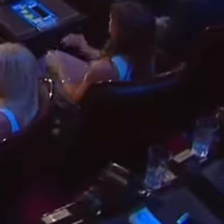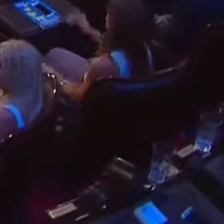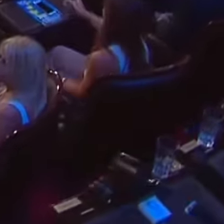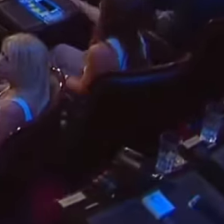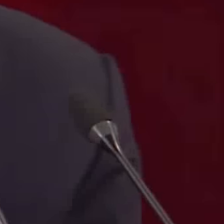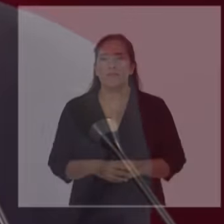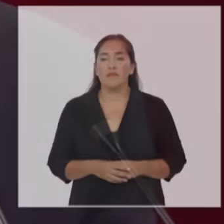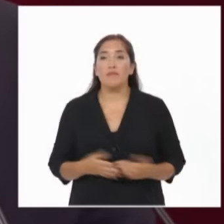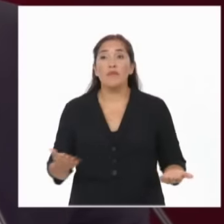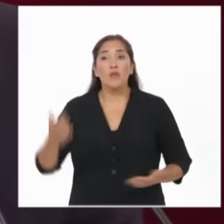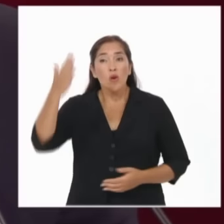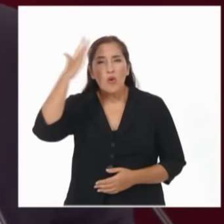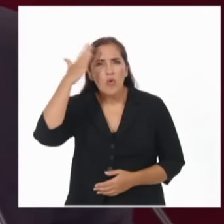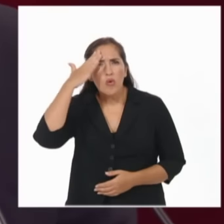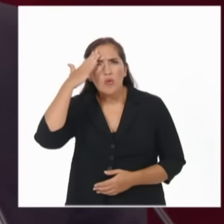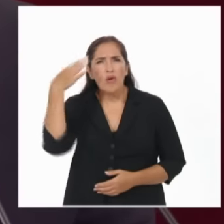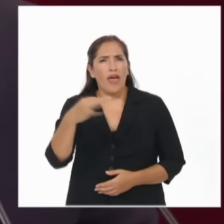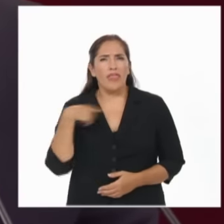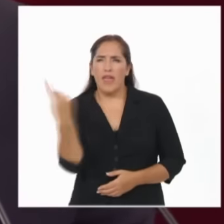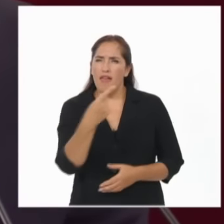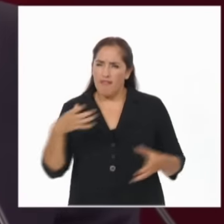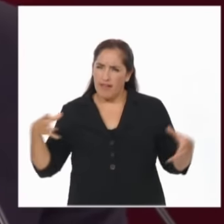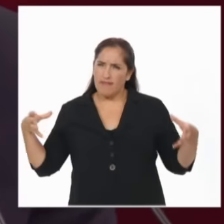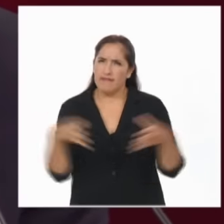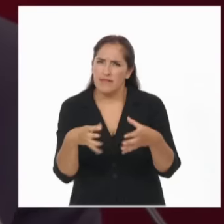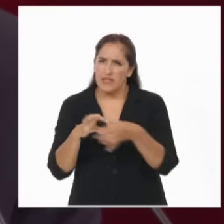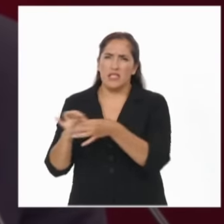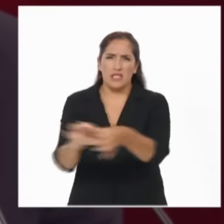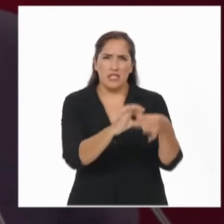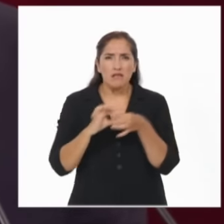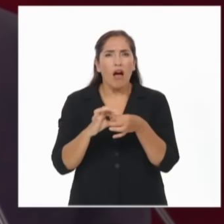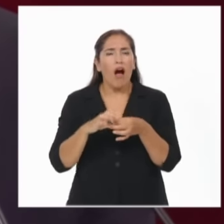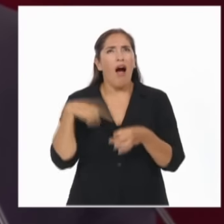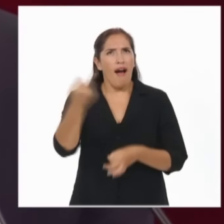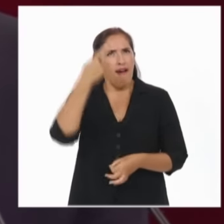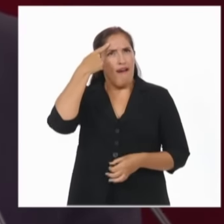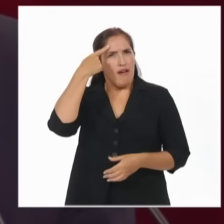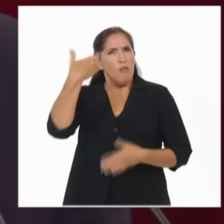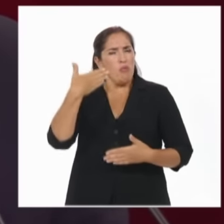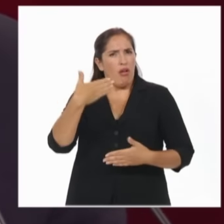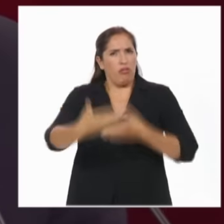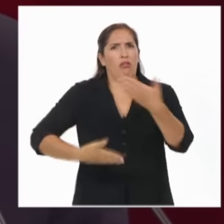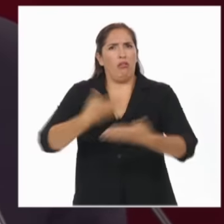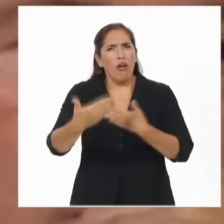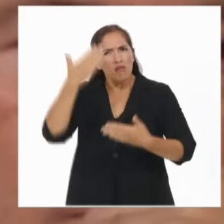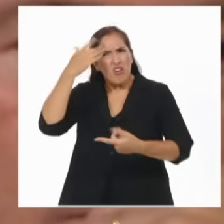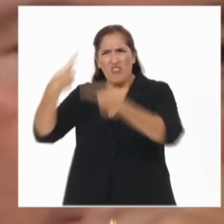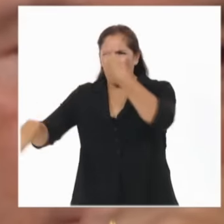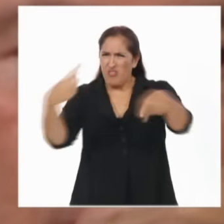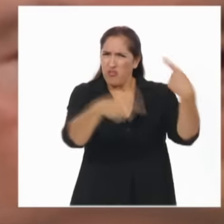La cultura nos tiene que unir y fomentar nuestra capacidad de innovación a partir del pluralismo.